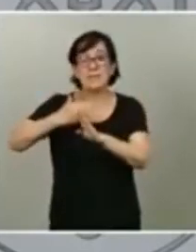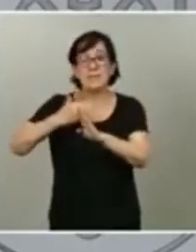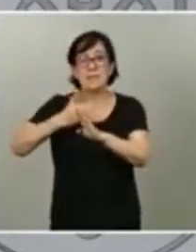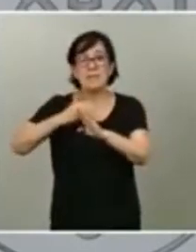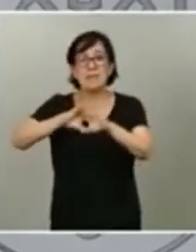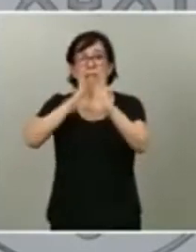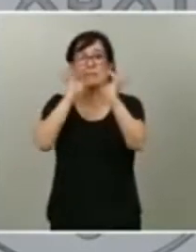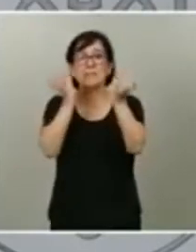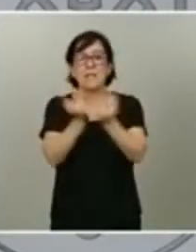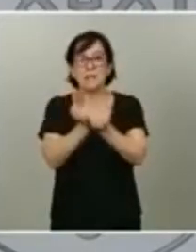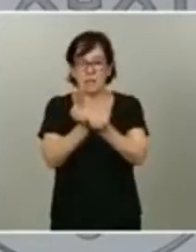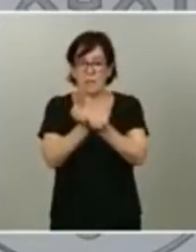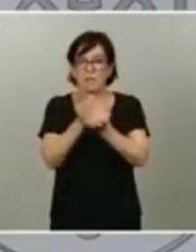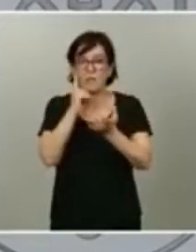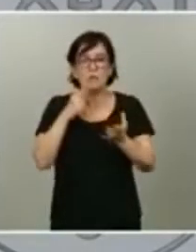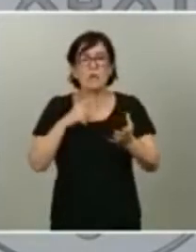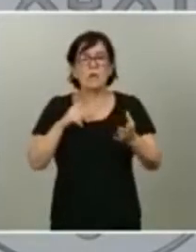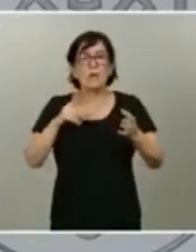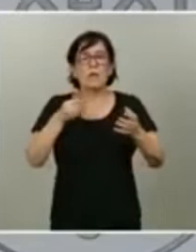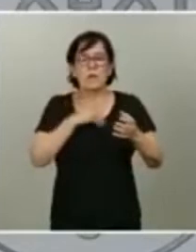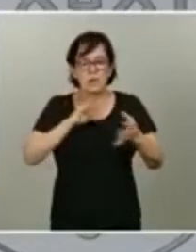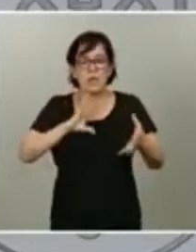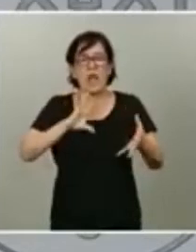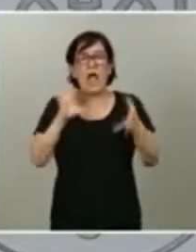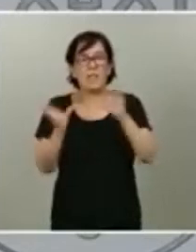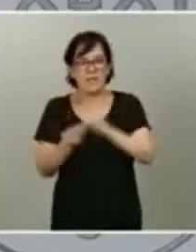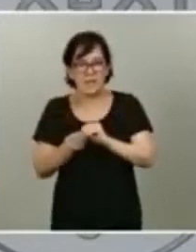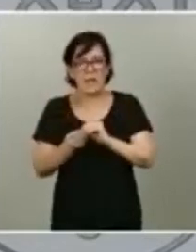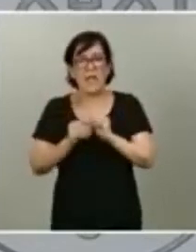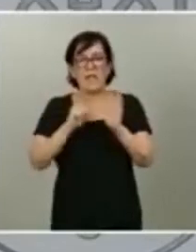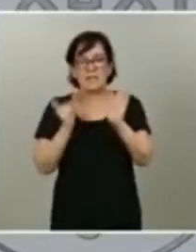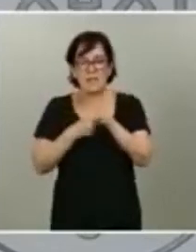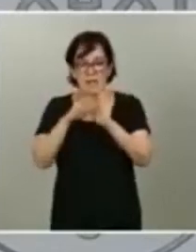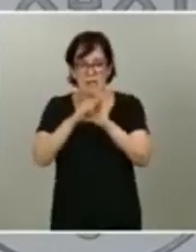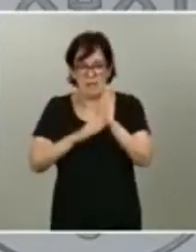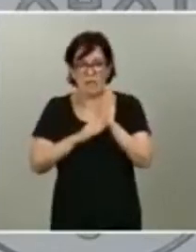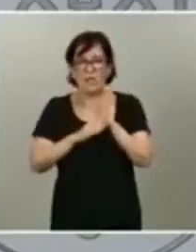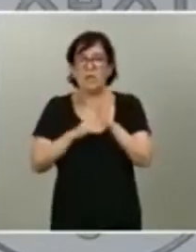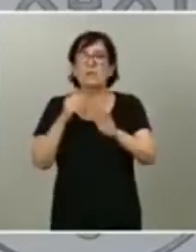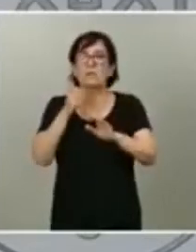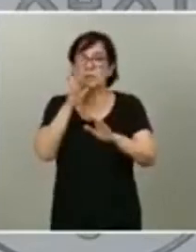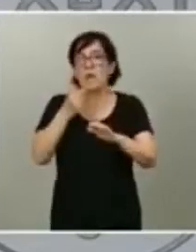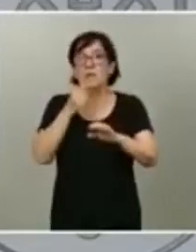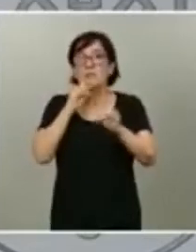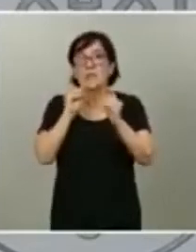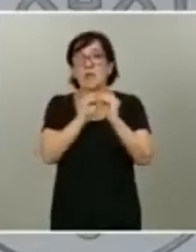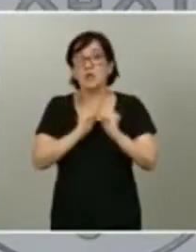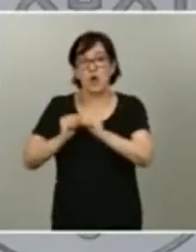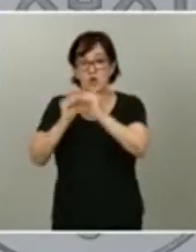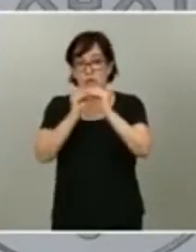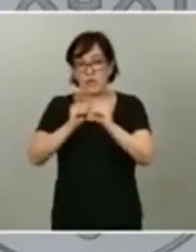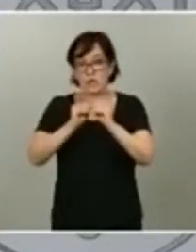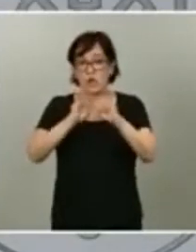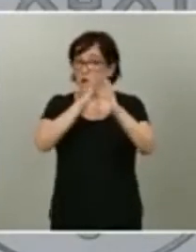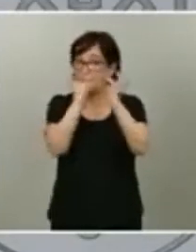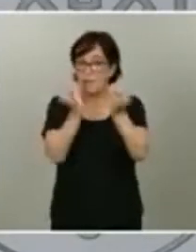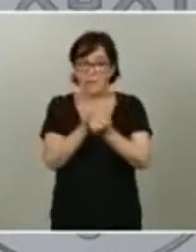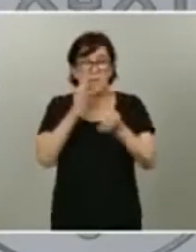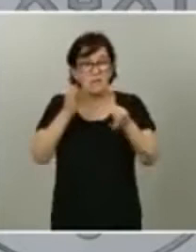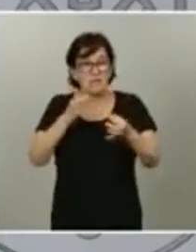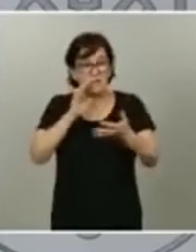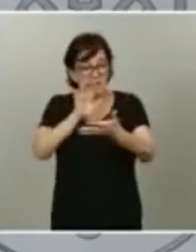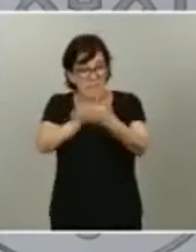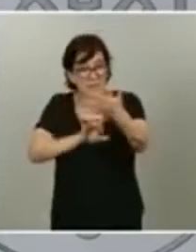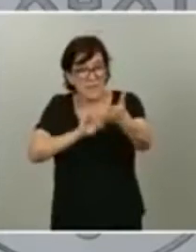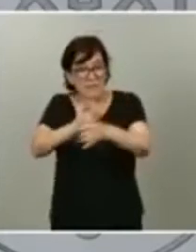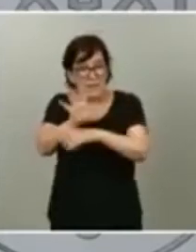España adaptará la legislación a ese consenso internacional. Es lo que hemos dicho siempre, es lo que dice la carta en relación con